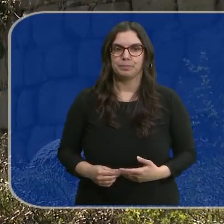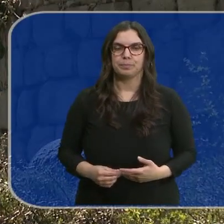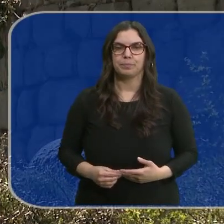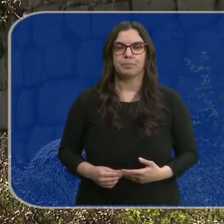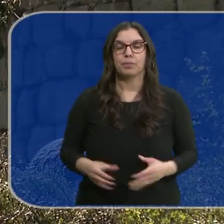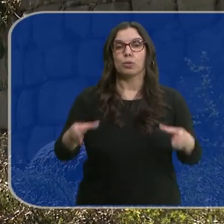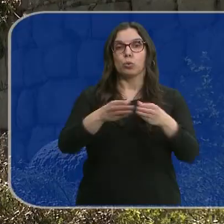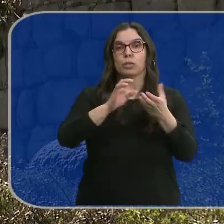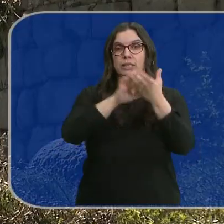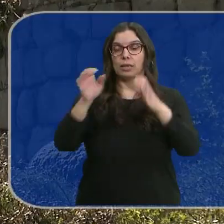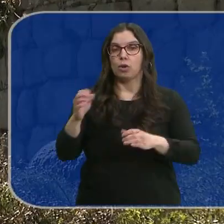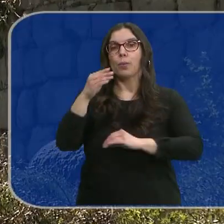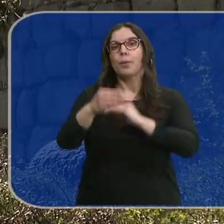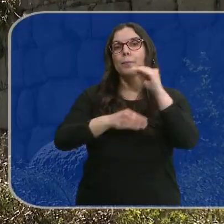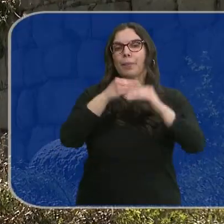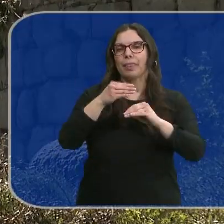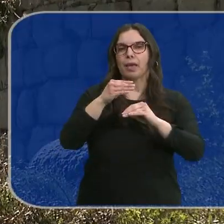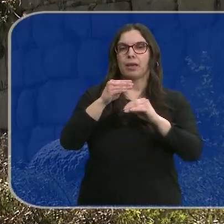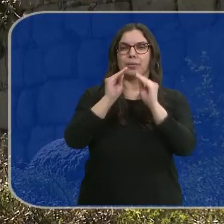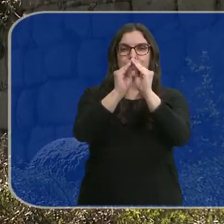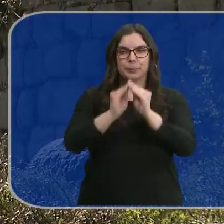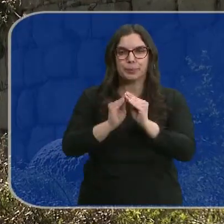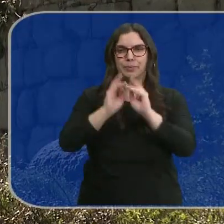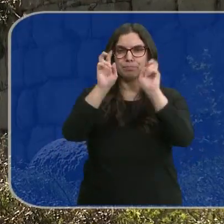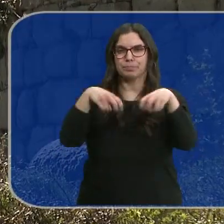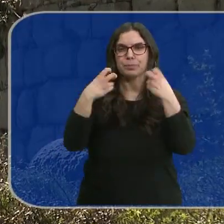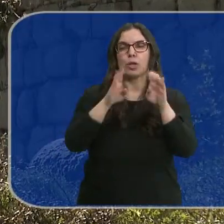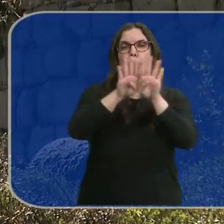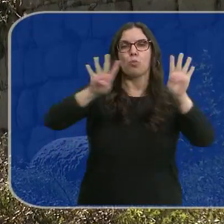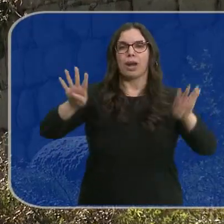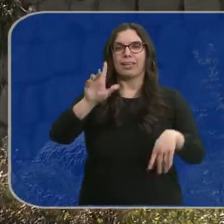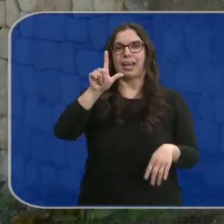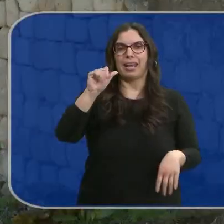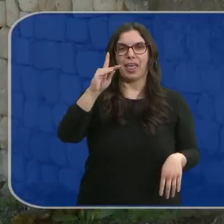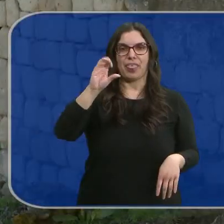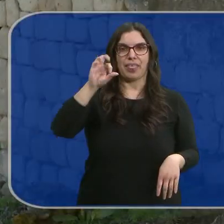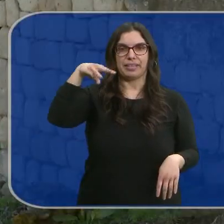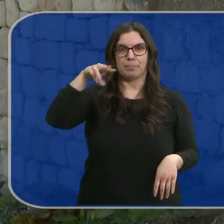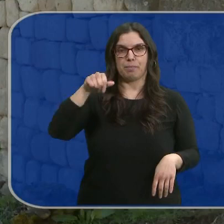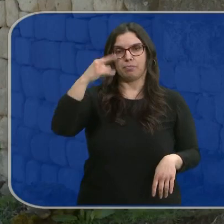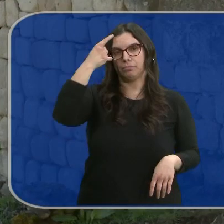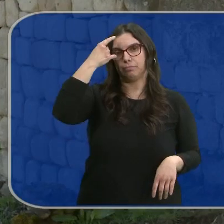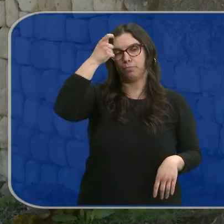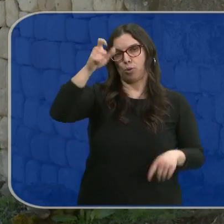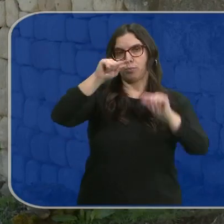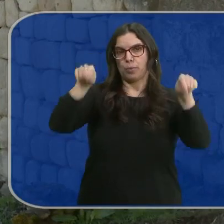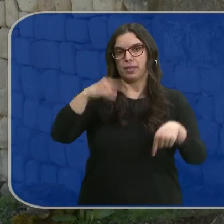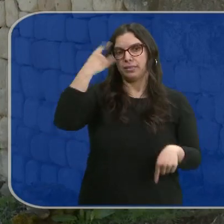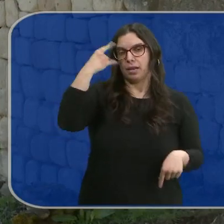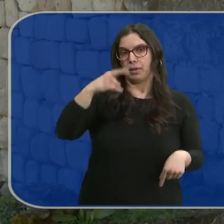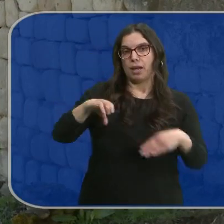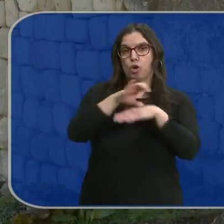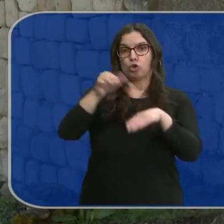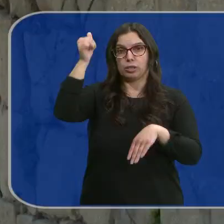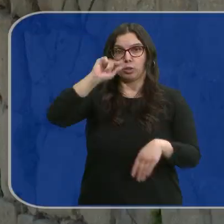La Junta de Castilla y León va a realizar un tratamiento integral a la muralla de Ledesma en Salamanca. Así lo ha anunciado hoy el consejero de Cultura,